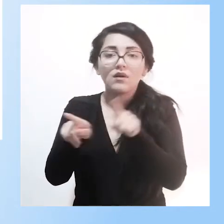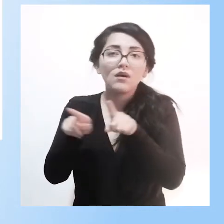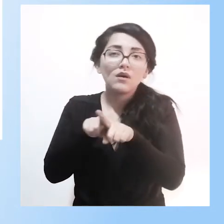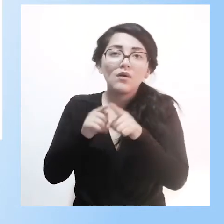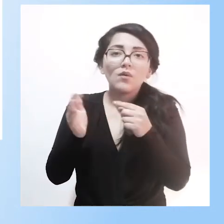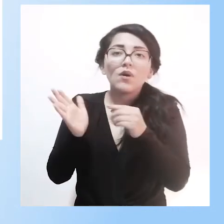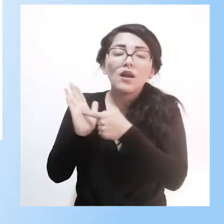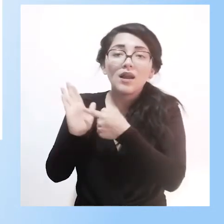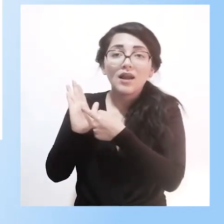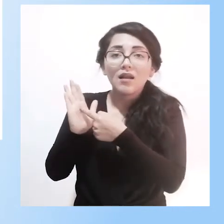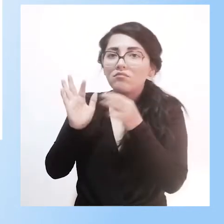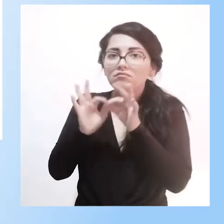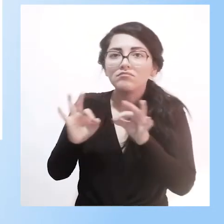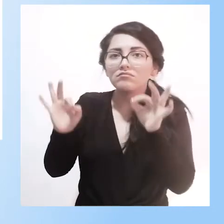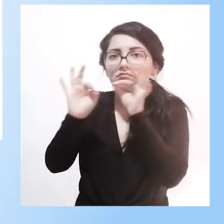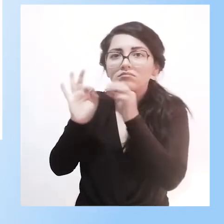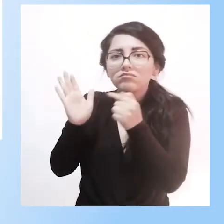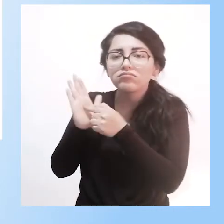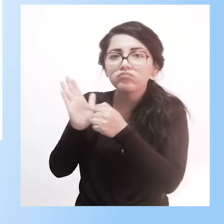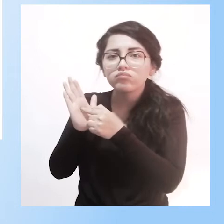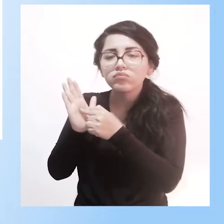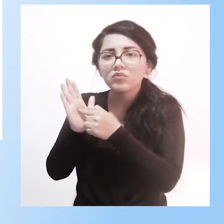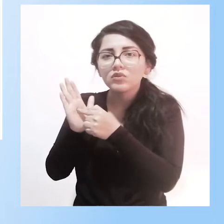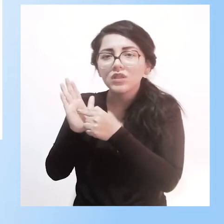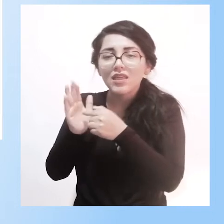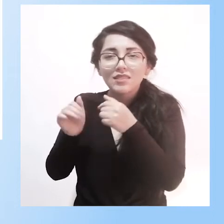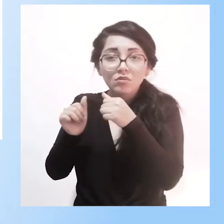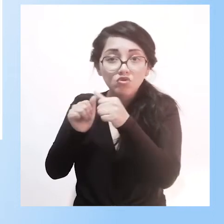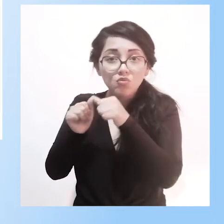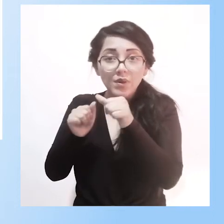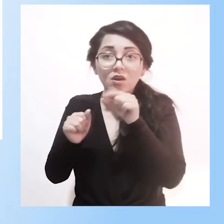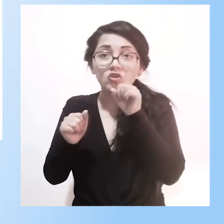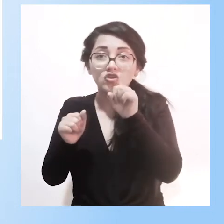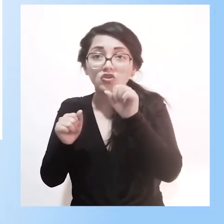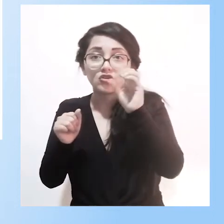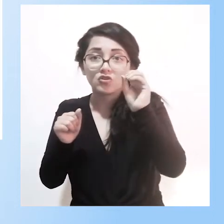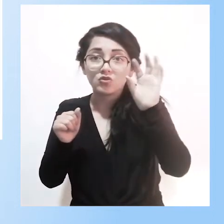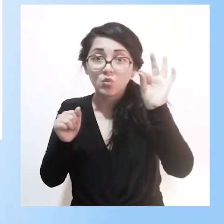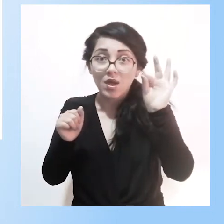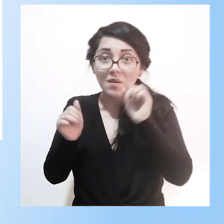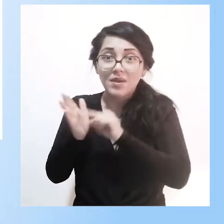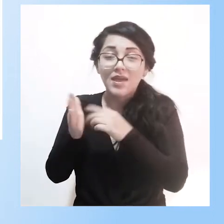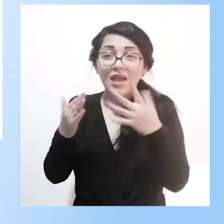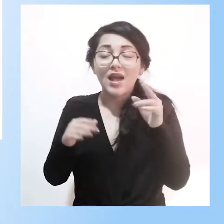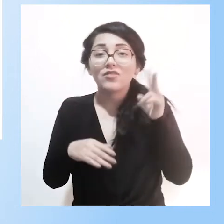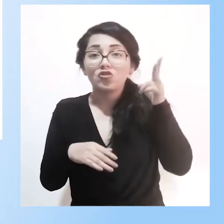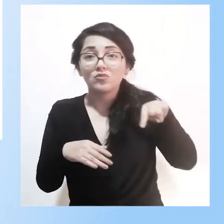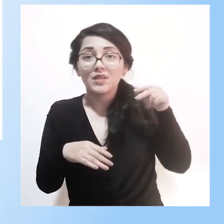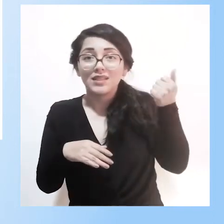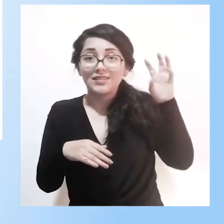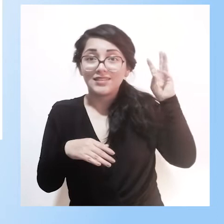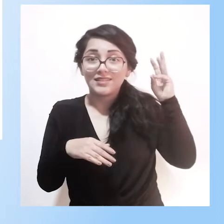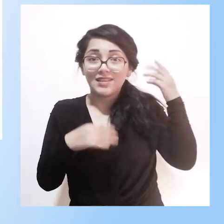acuerdo interministerial, el número 109, que fue expedido en el 2016, junto